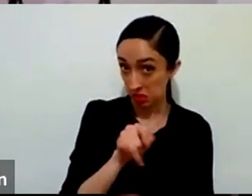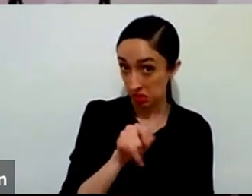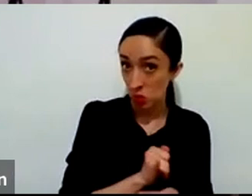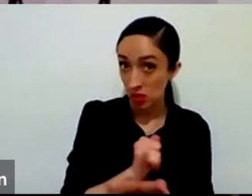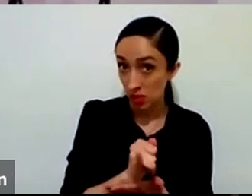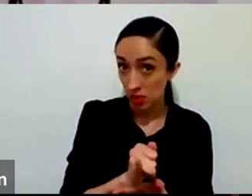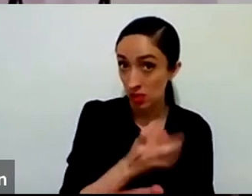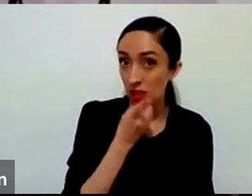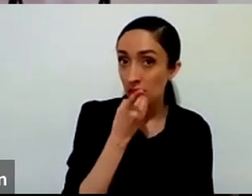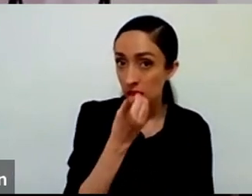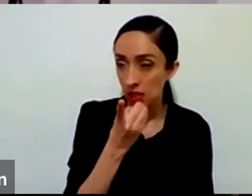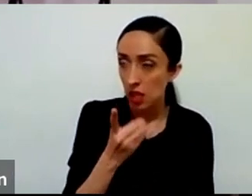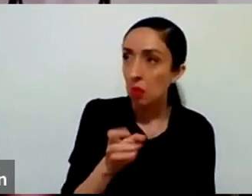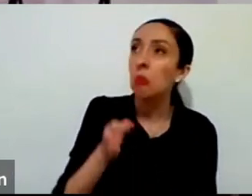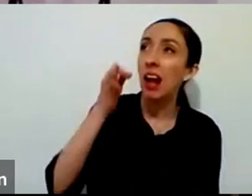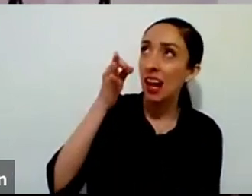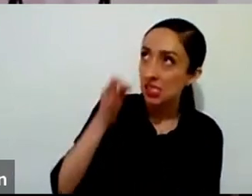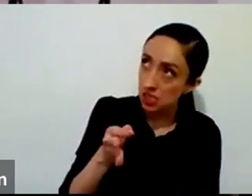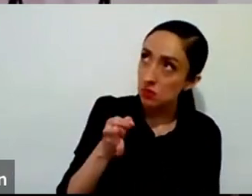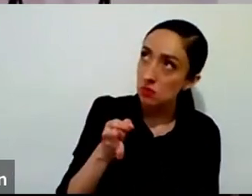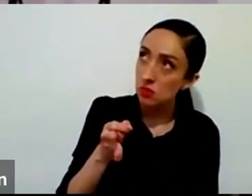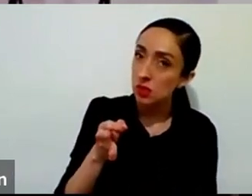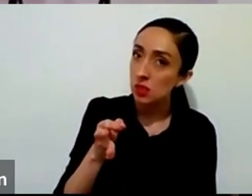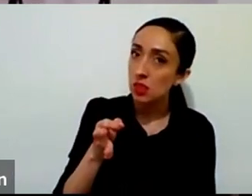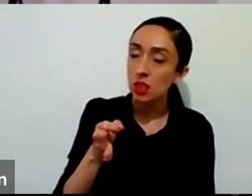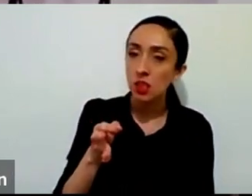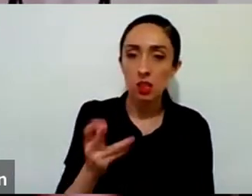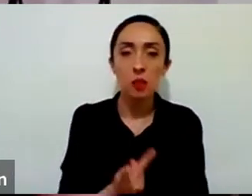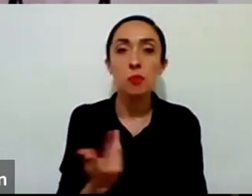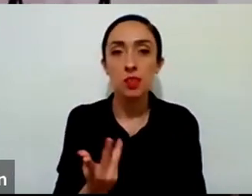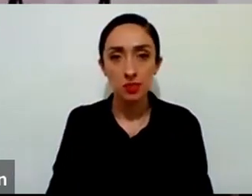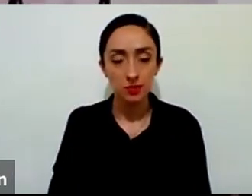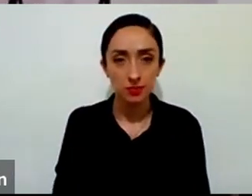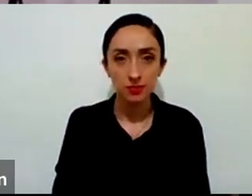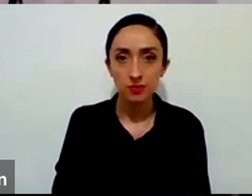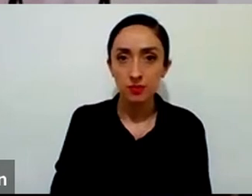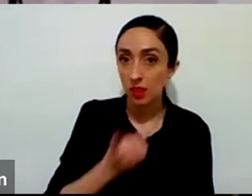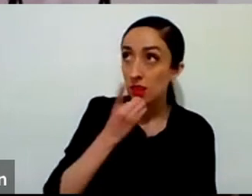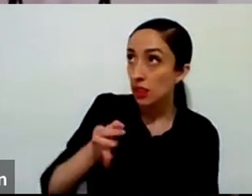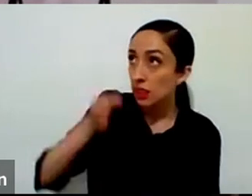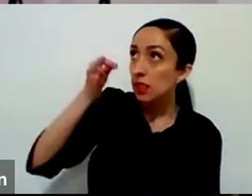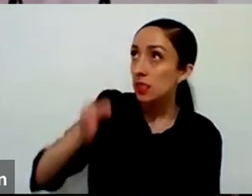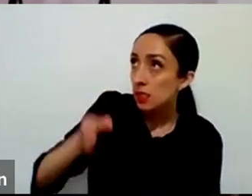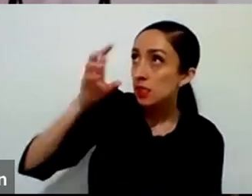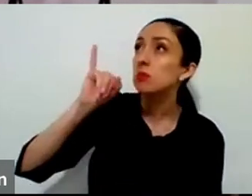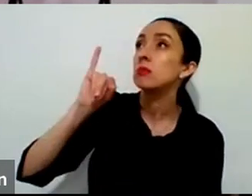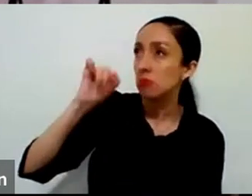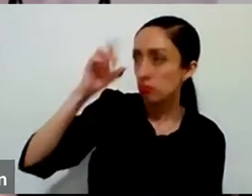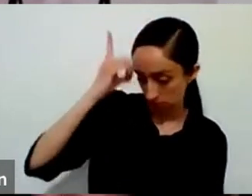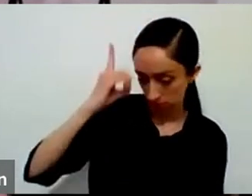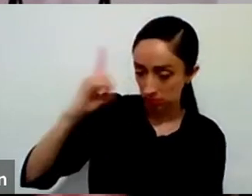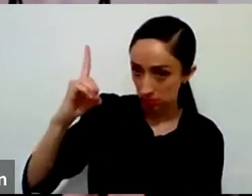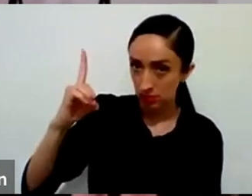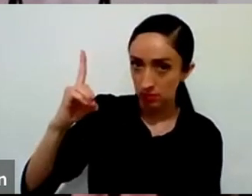cambia los problemas cambia lo tedioso cambia la dificultad y se vuelve un